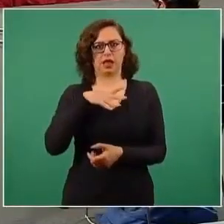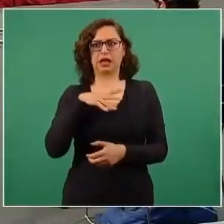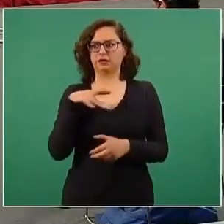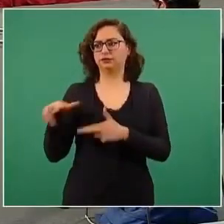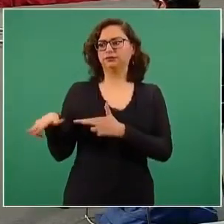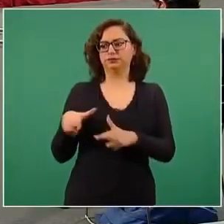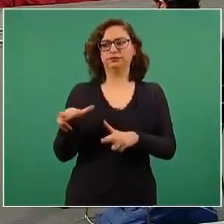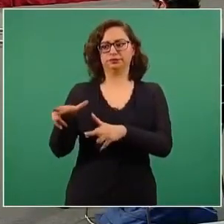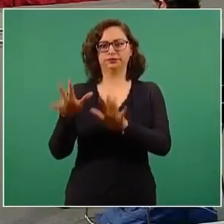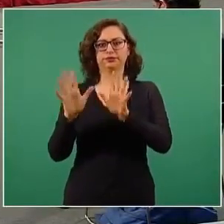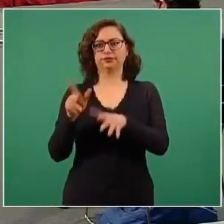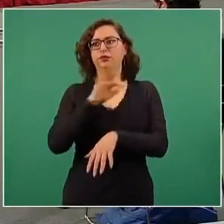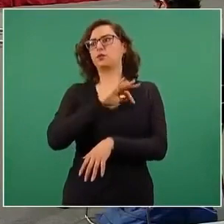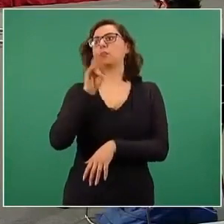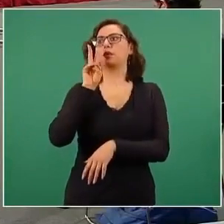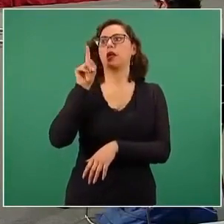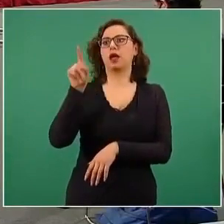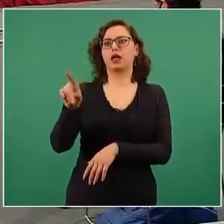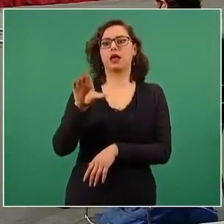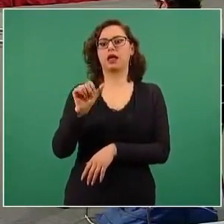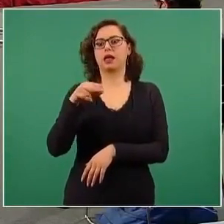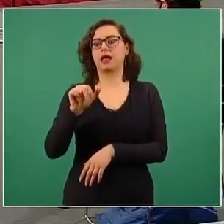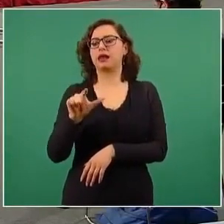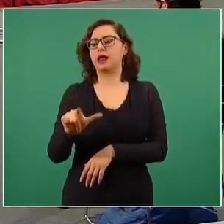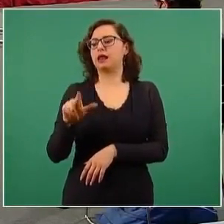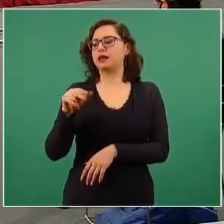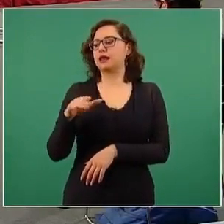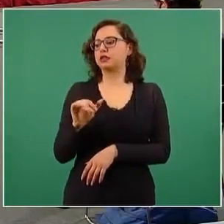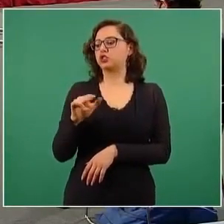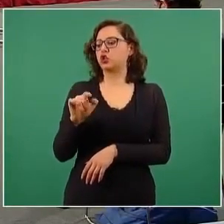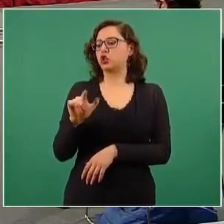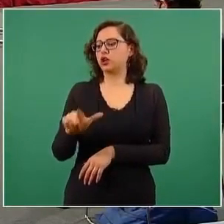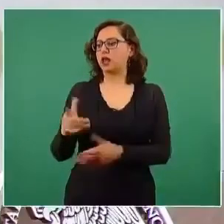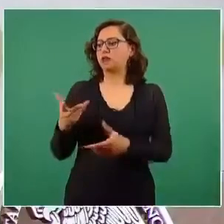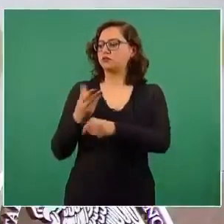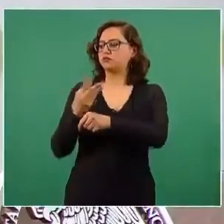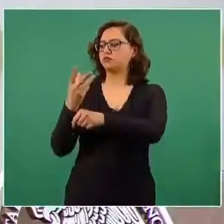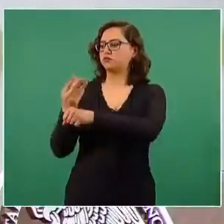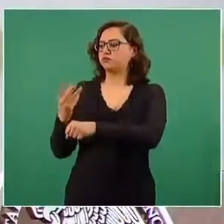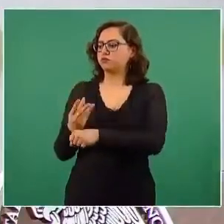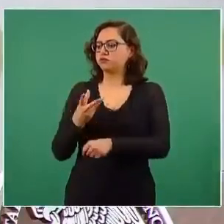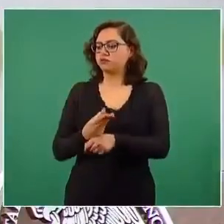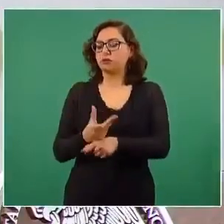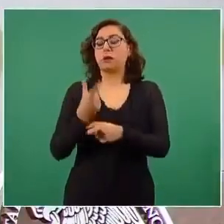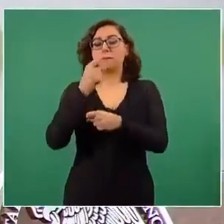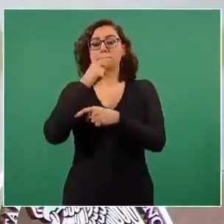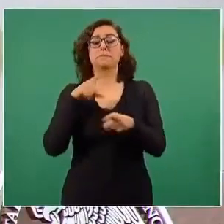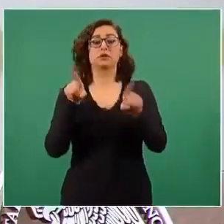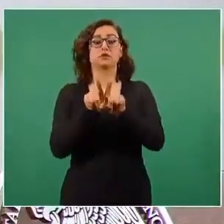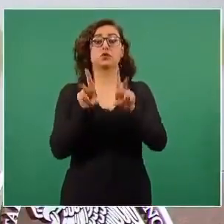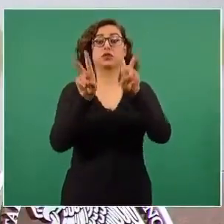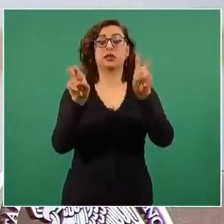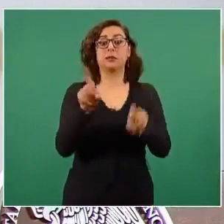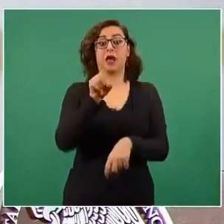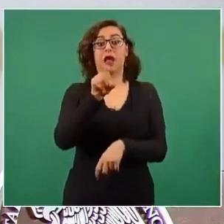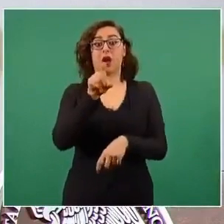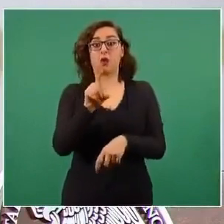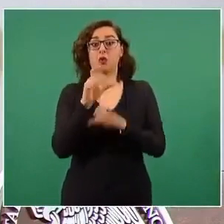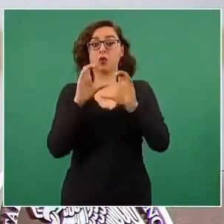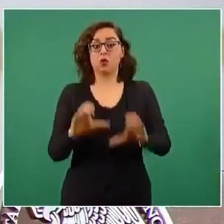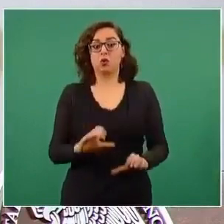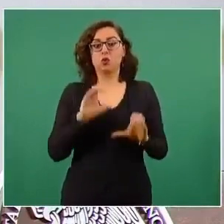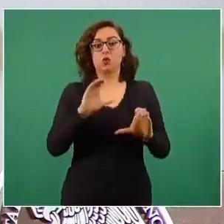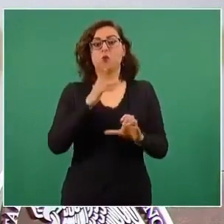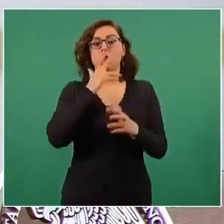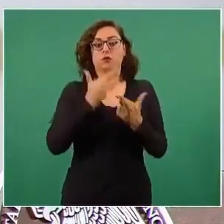que hemos duplicado la inversión y estamos trabajando de manera metropolitana para reducir fugas y poder tener disponibilidad de